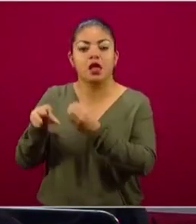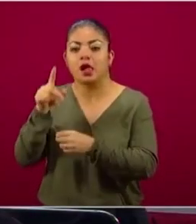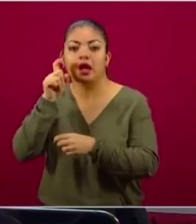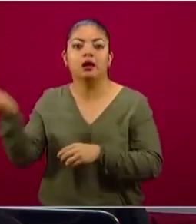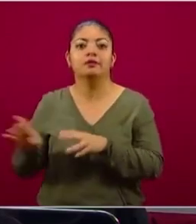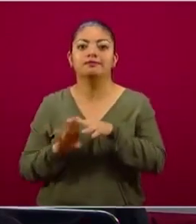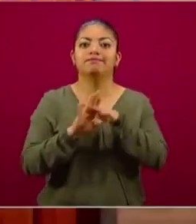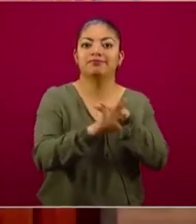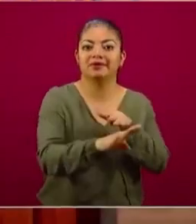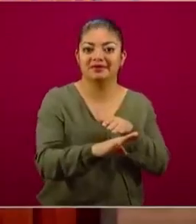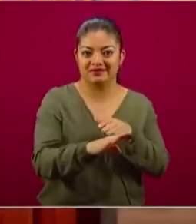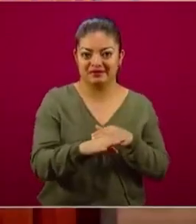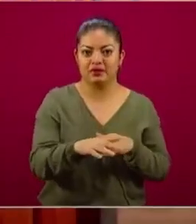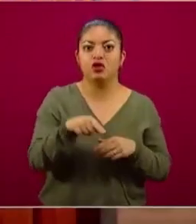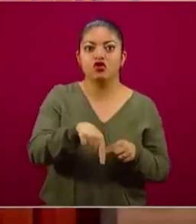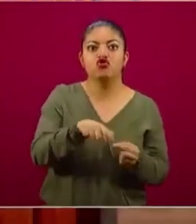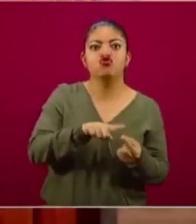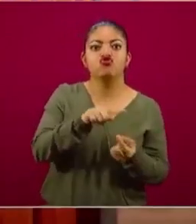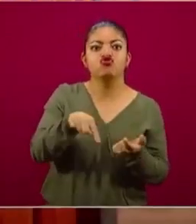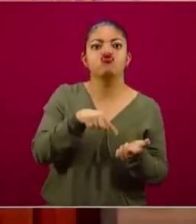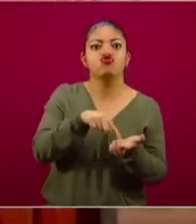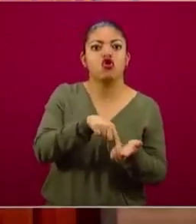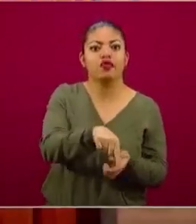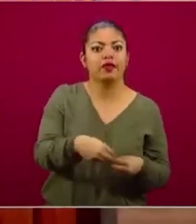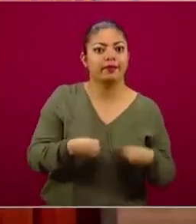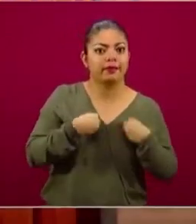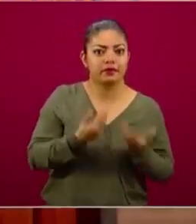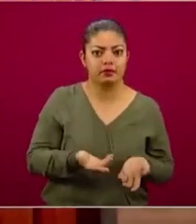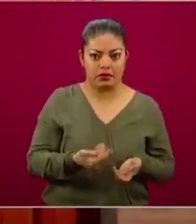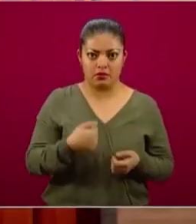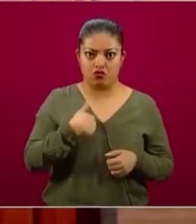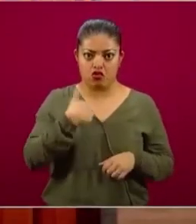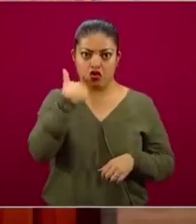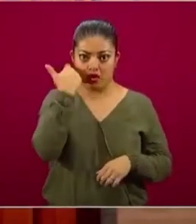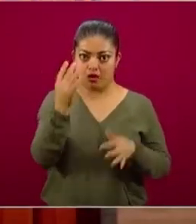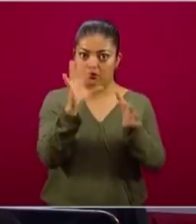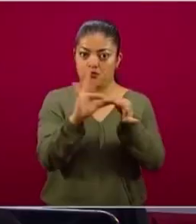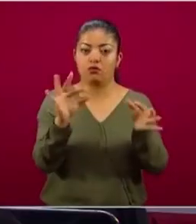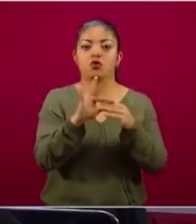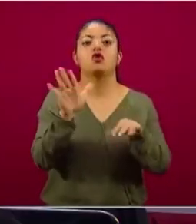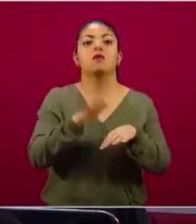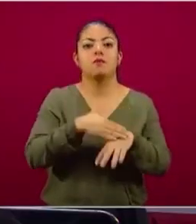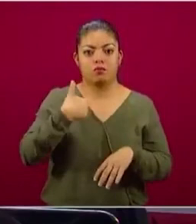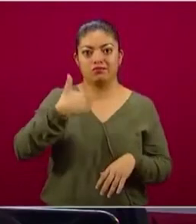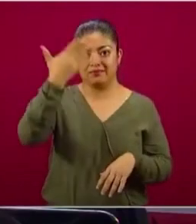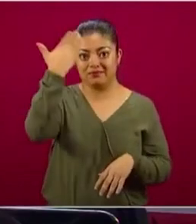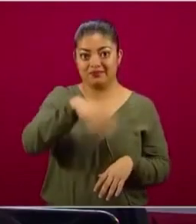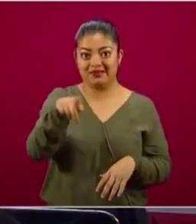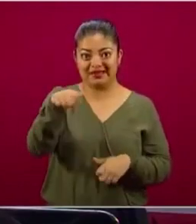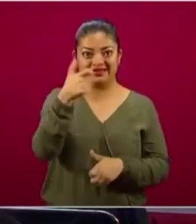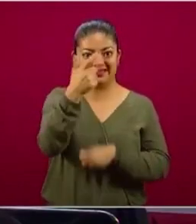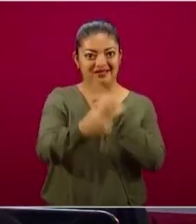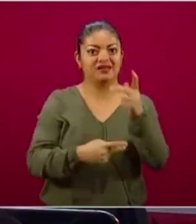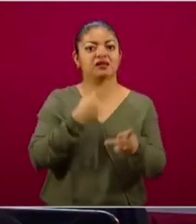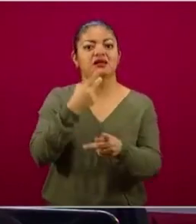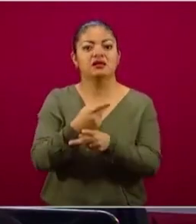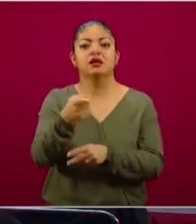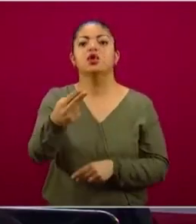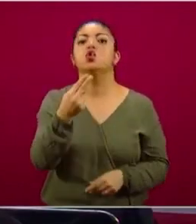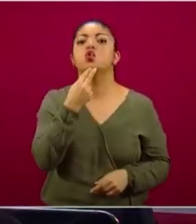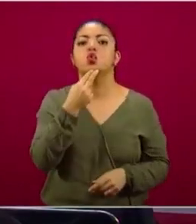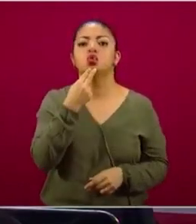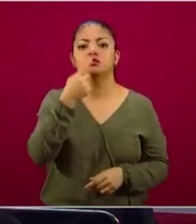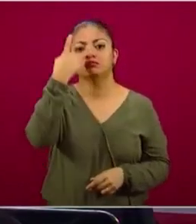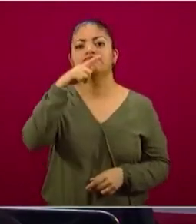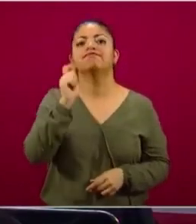receptores de este tipo de trabajo. Lo decimos porque sabemos que muchos de estos créditos se van a utilizar